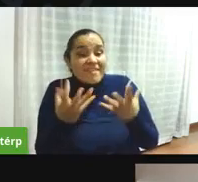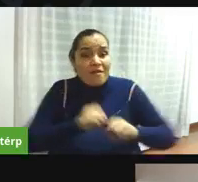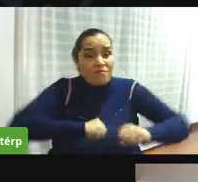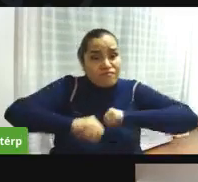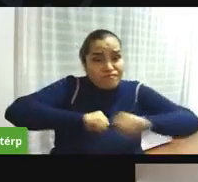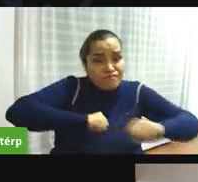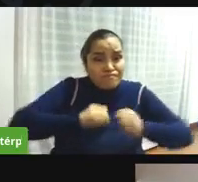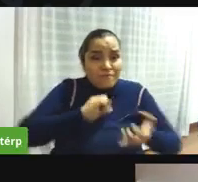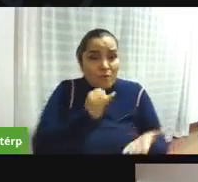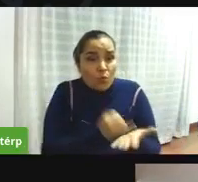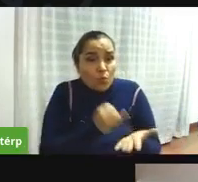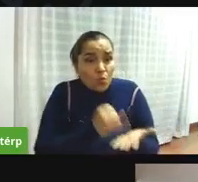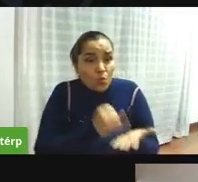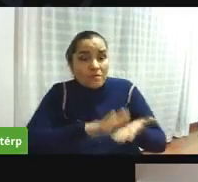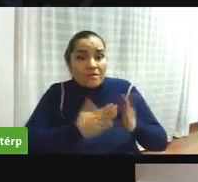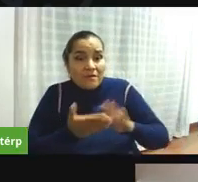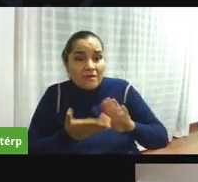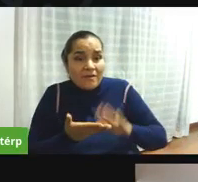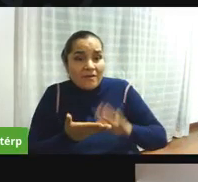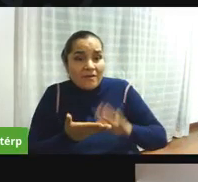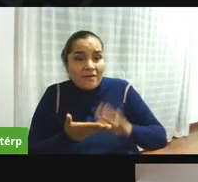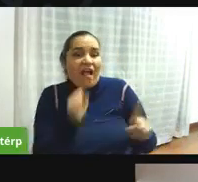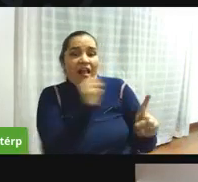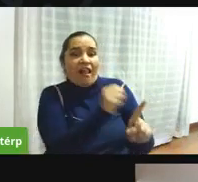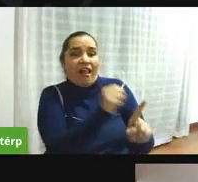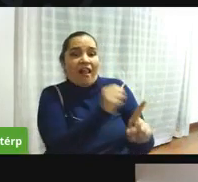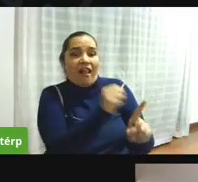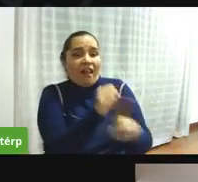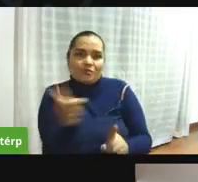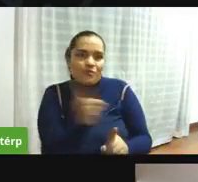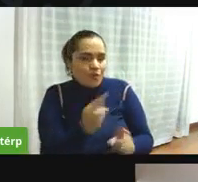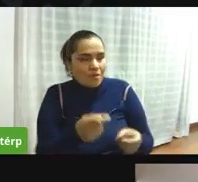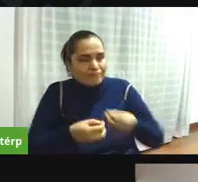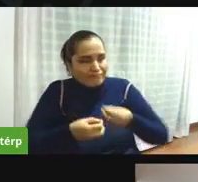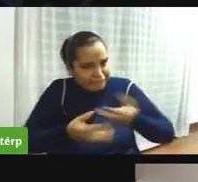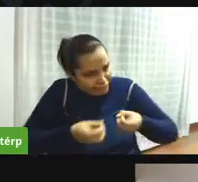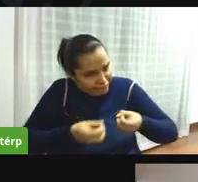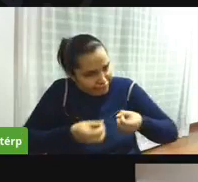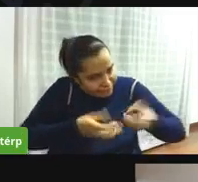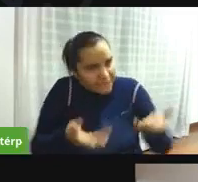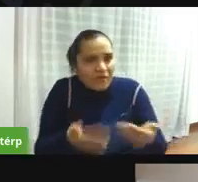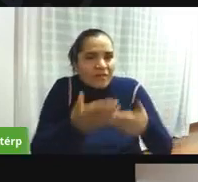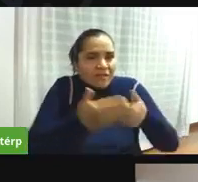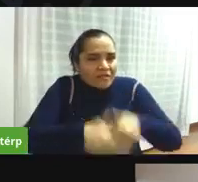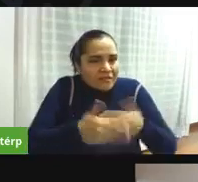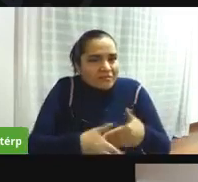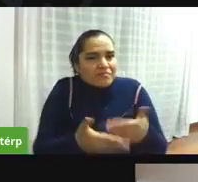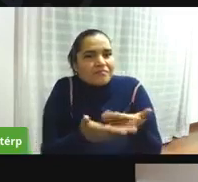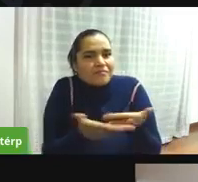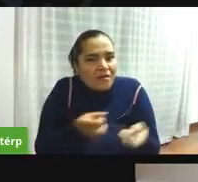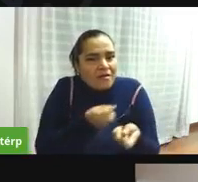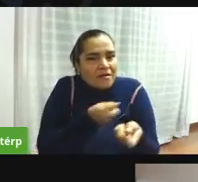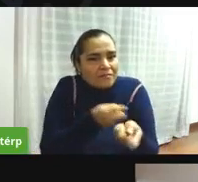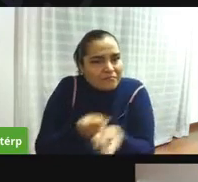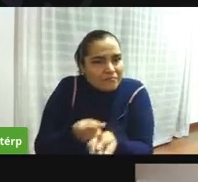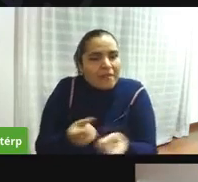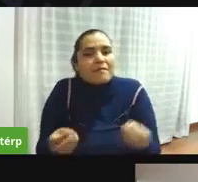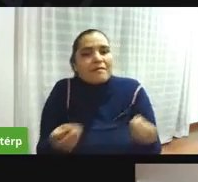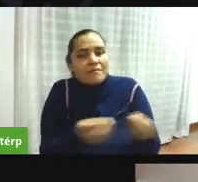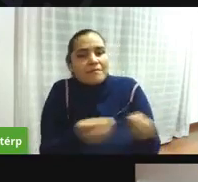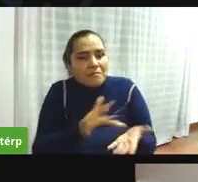comunal pues es violar un derecho a la libertad de asociación a elegir así el elegido si es candidato pero también asociarse a participar de manera